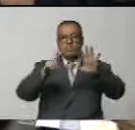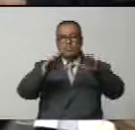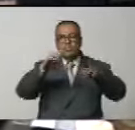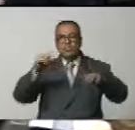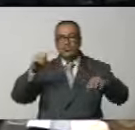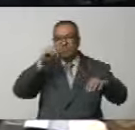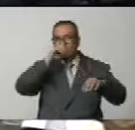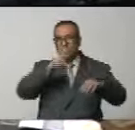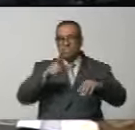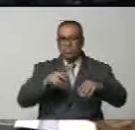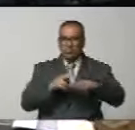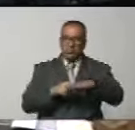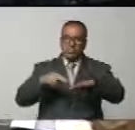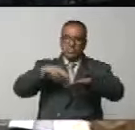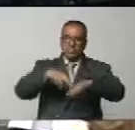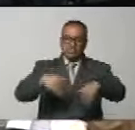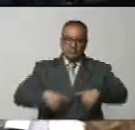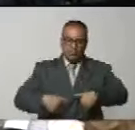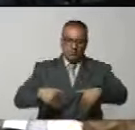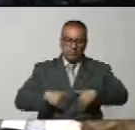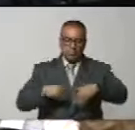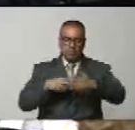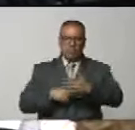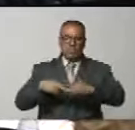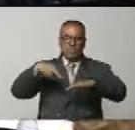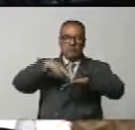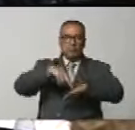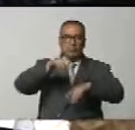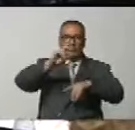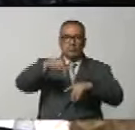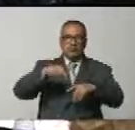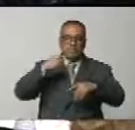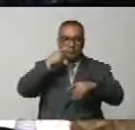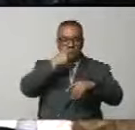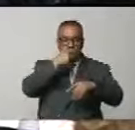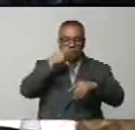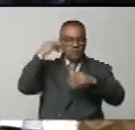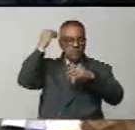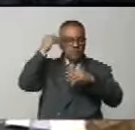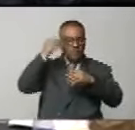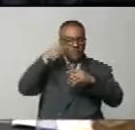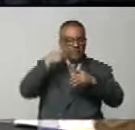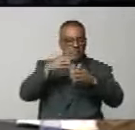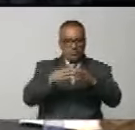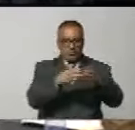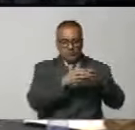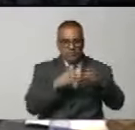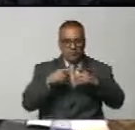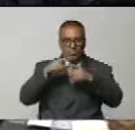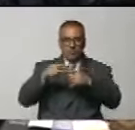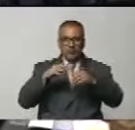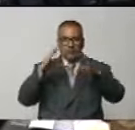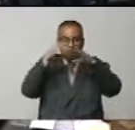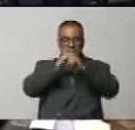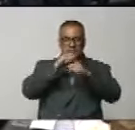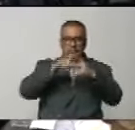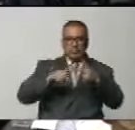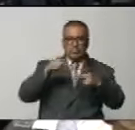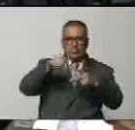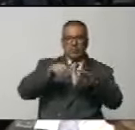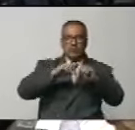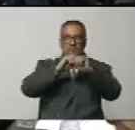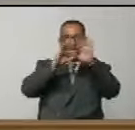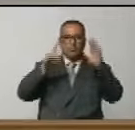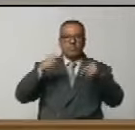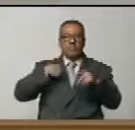intente levantarse, pero no solamente conspiran contra el continente, esta bandada de bichos oscuros que pretenden oscurecer